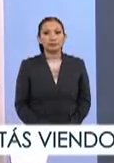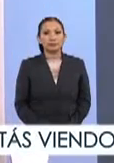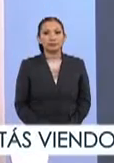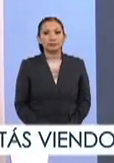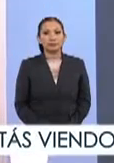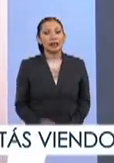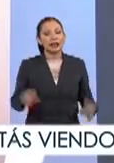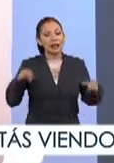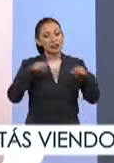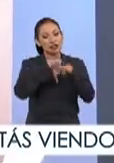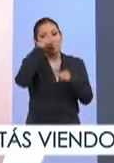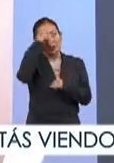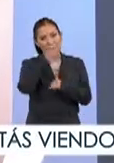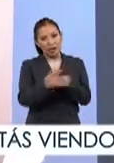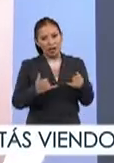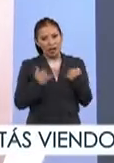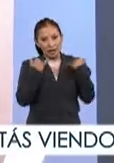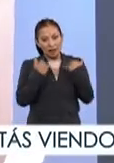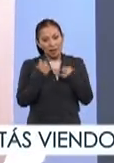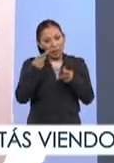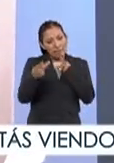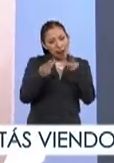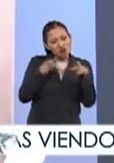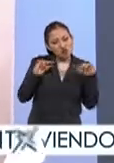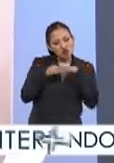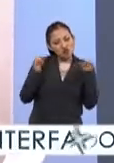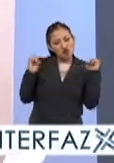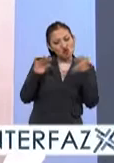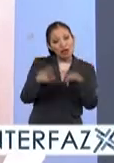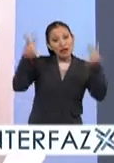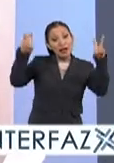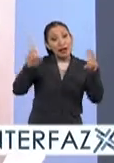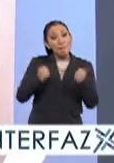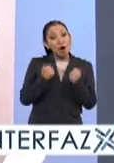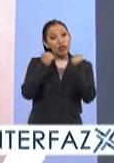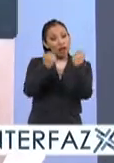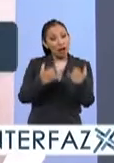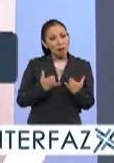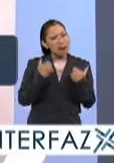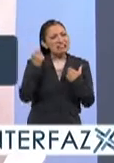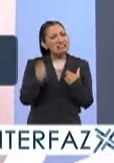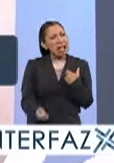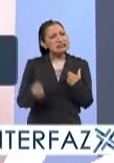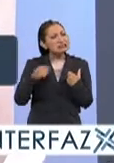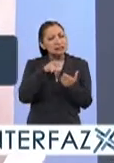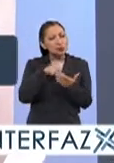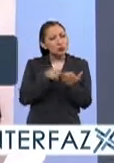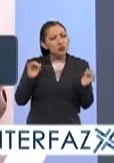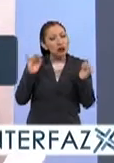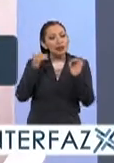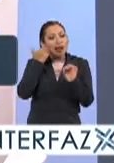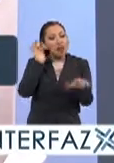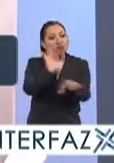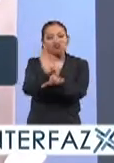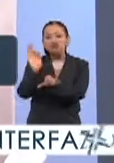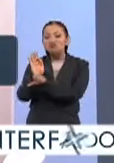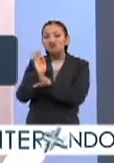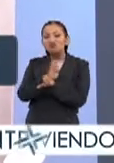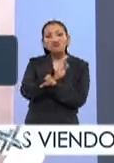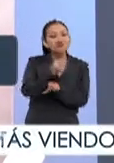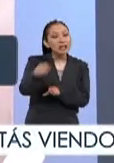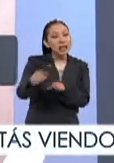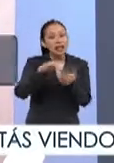El Instituto Mexicano de la Juventud organizó el encuentro Poder Joven. Se trata de un evento que busca fortalecer precisamente